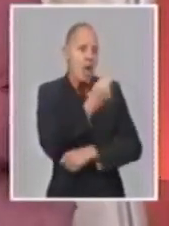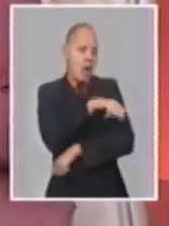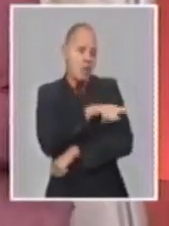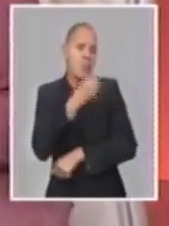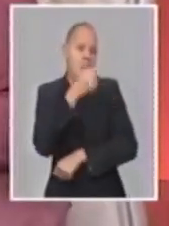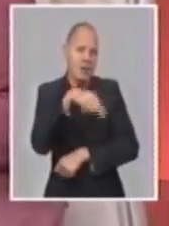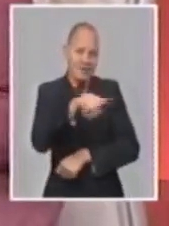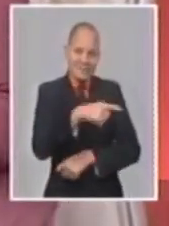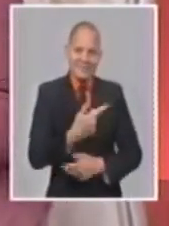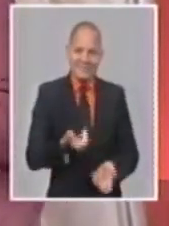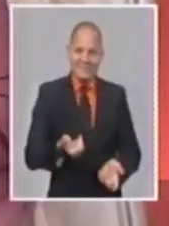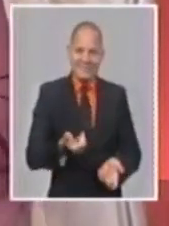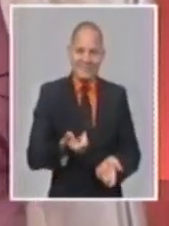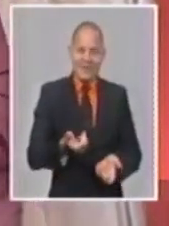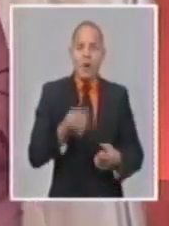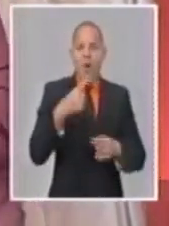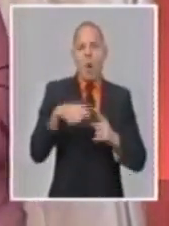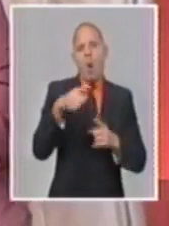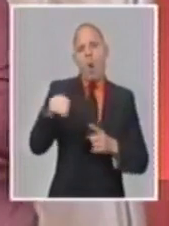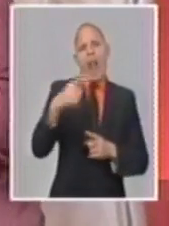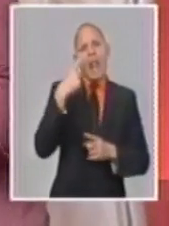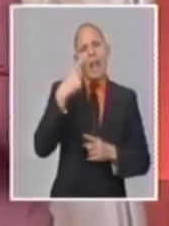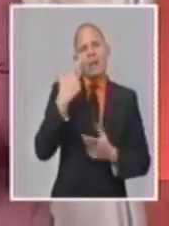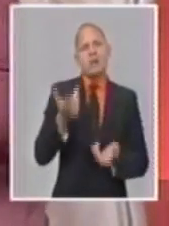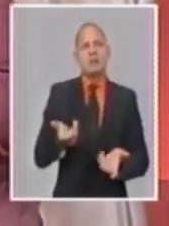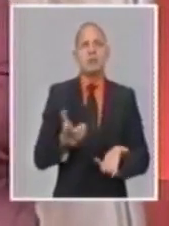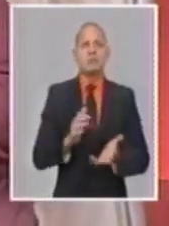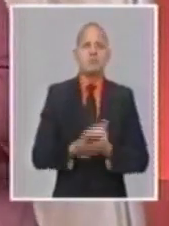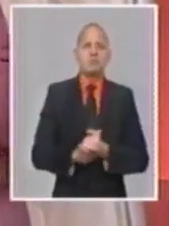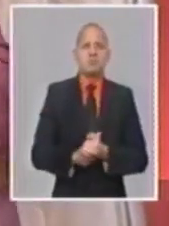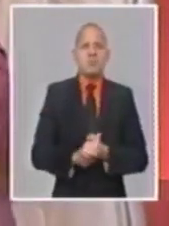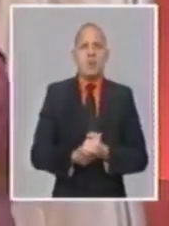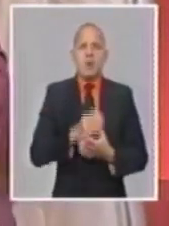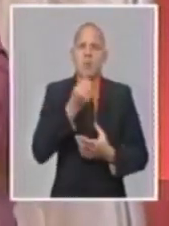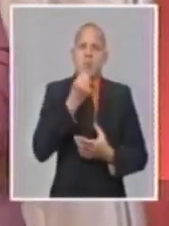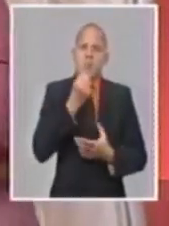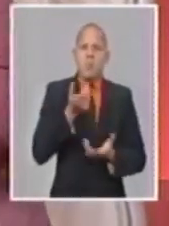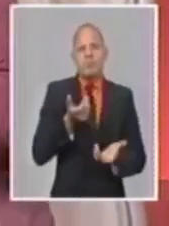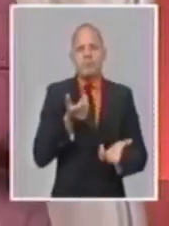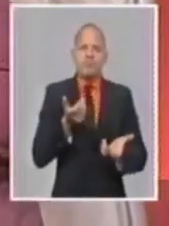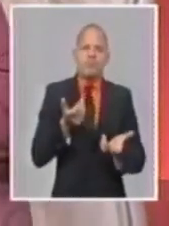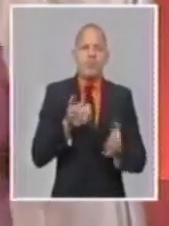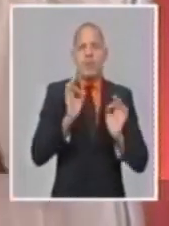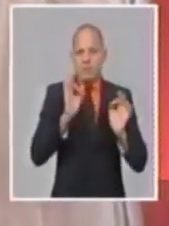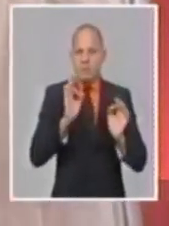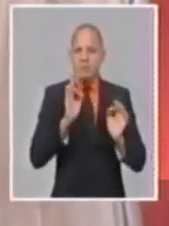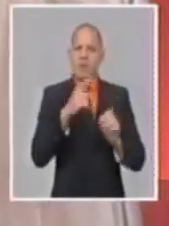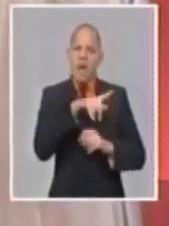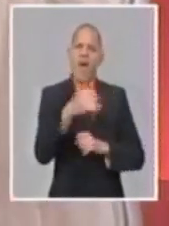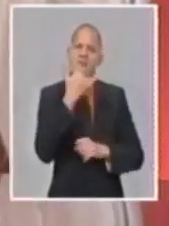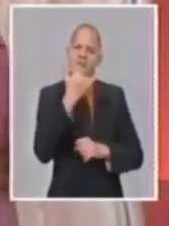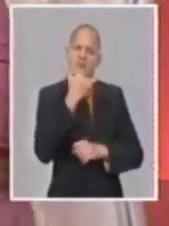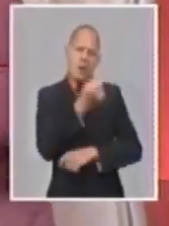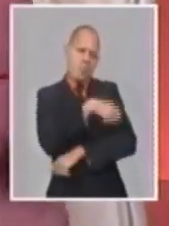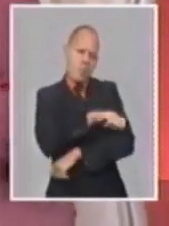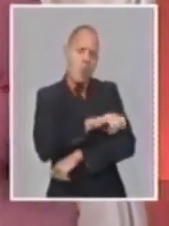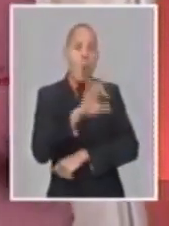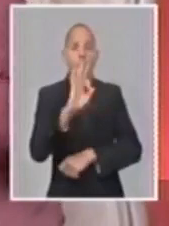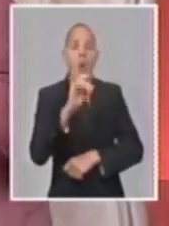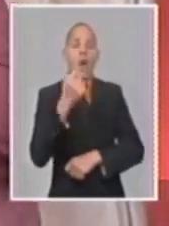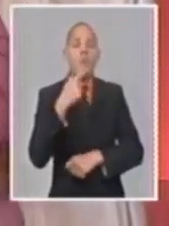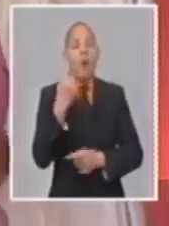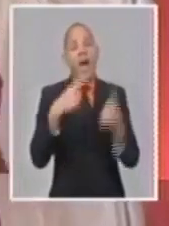segundo porque a partir de su impacto o de su carácter social